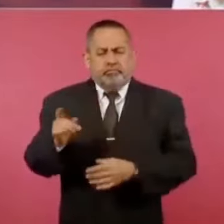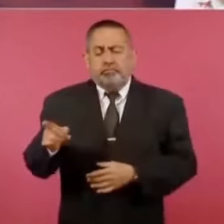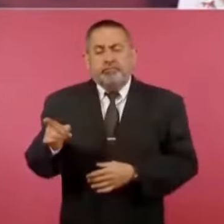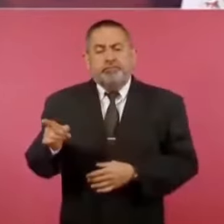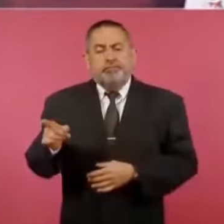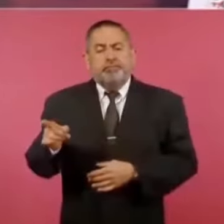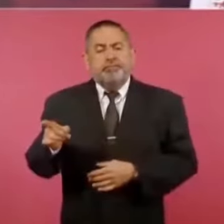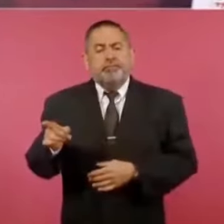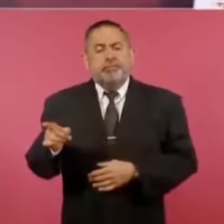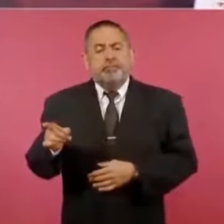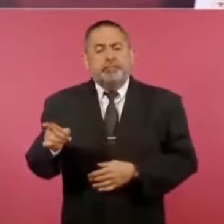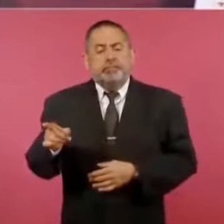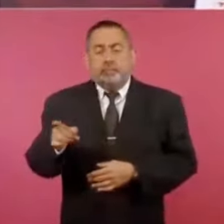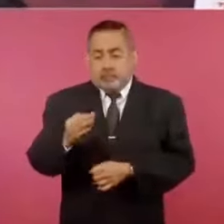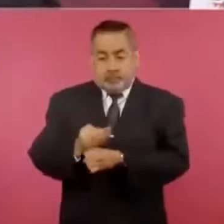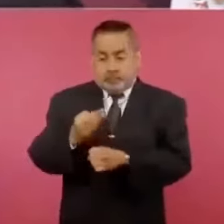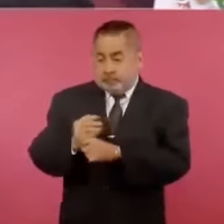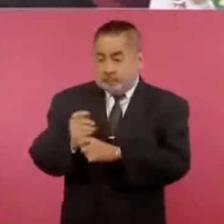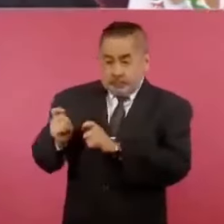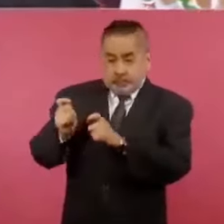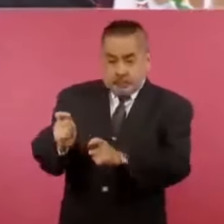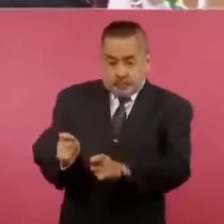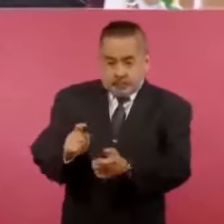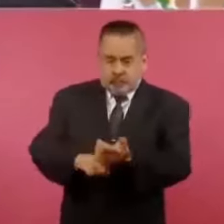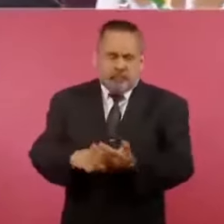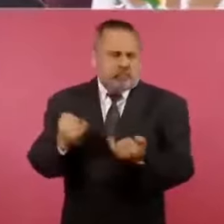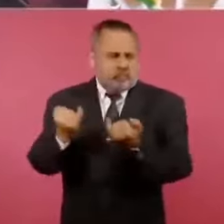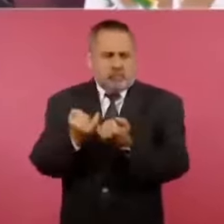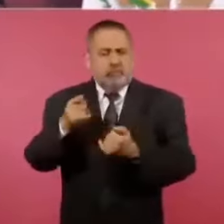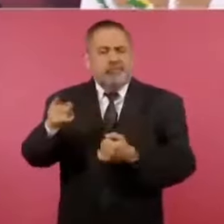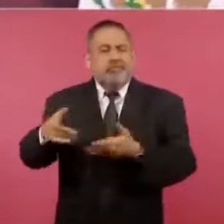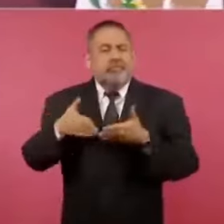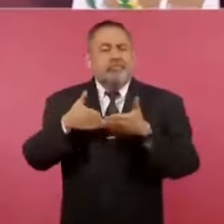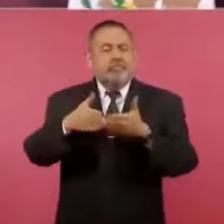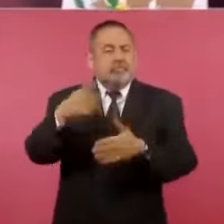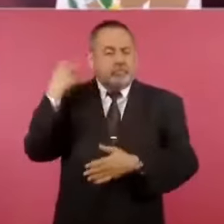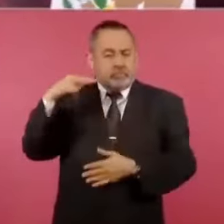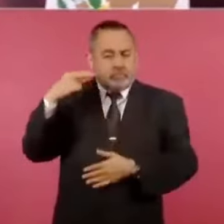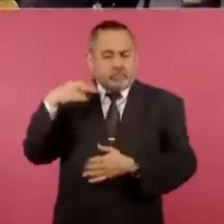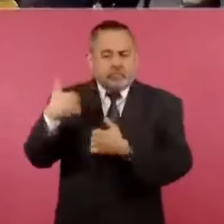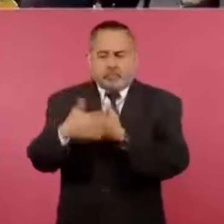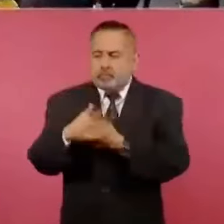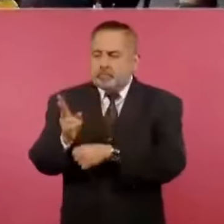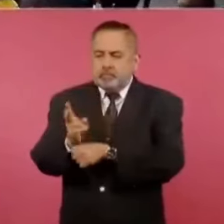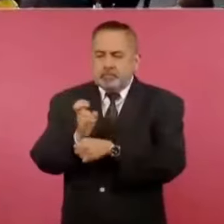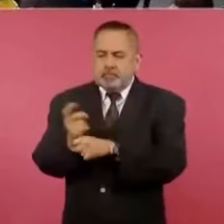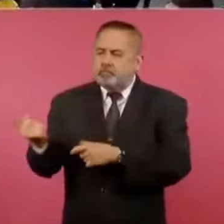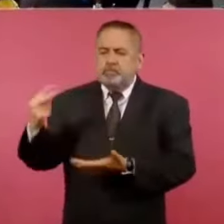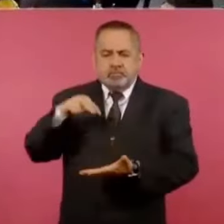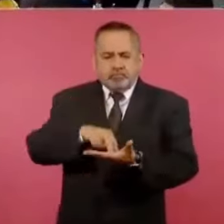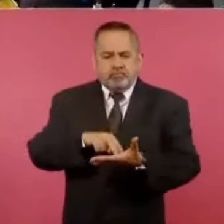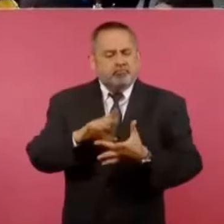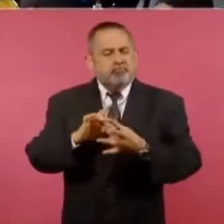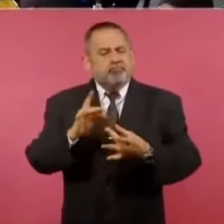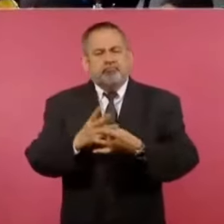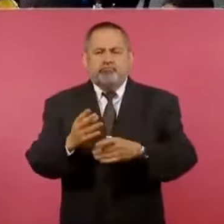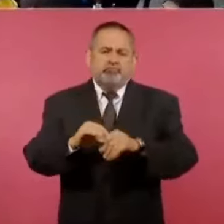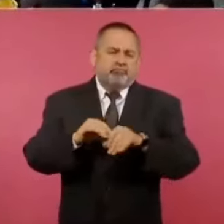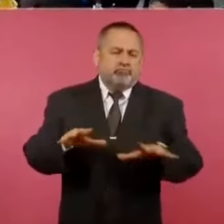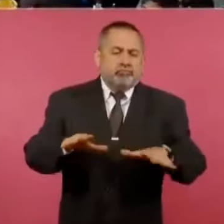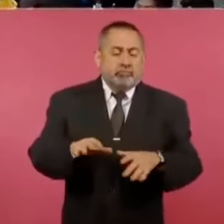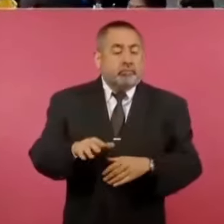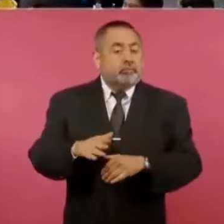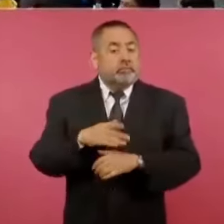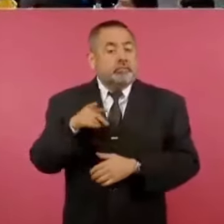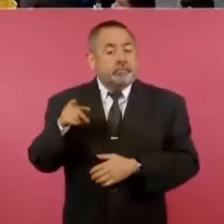el que está ahora ya en el puerto de Veracruz, que lo vamos a invitar para que nos informe, porque se